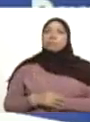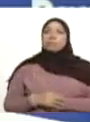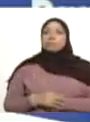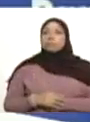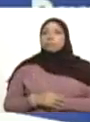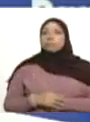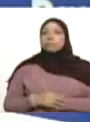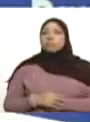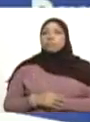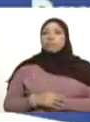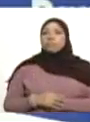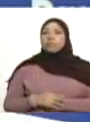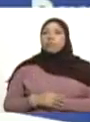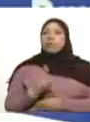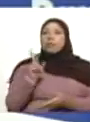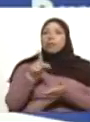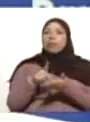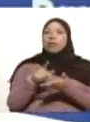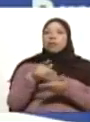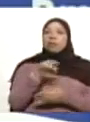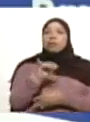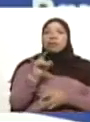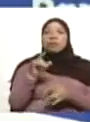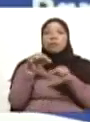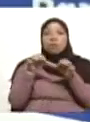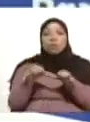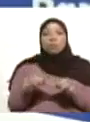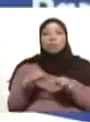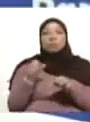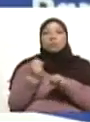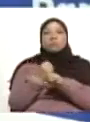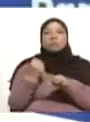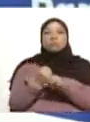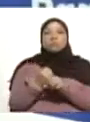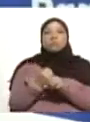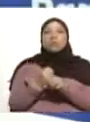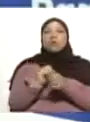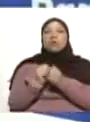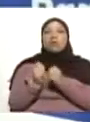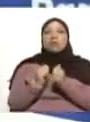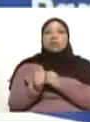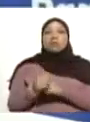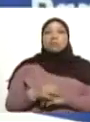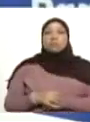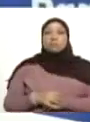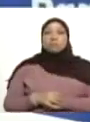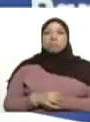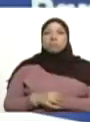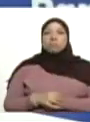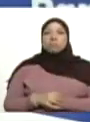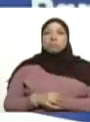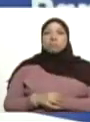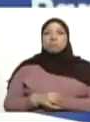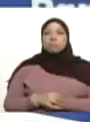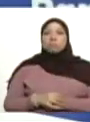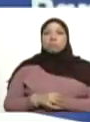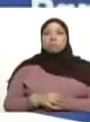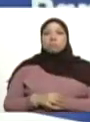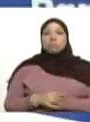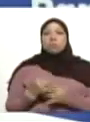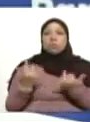verdes. Hay muchos lugares donde se puede construir una cancha de pádel. Ahora el pádel está de moda.